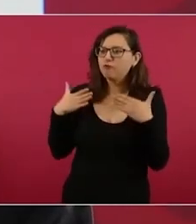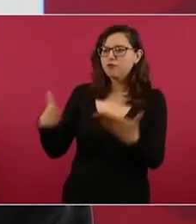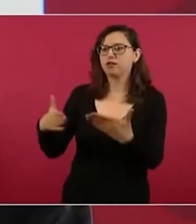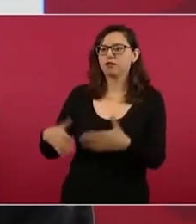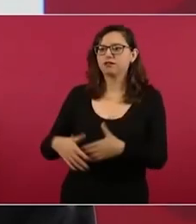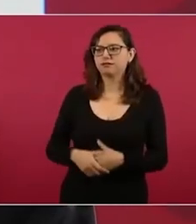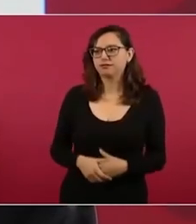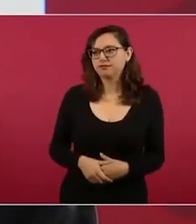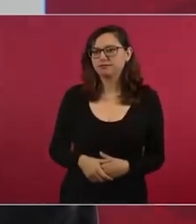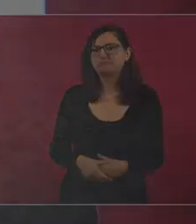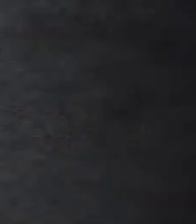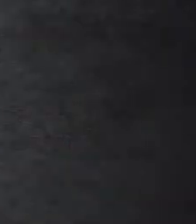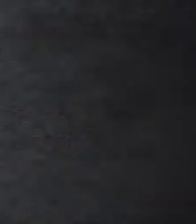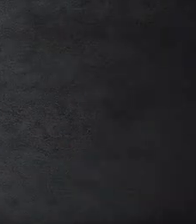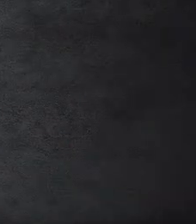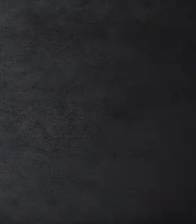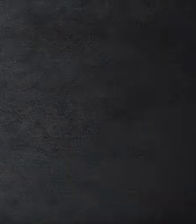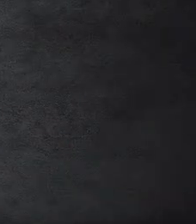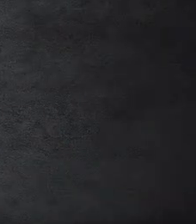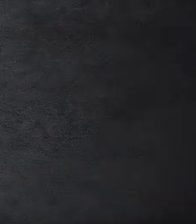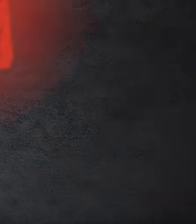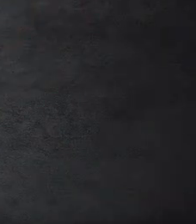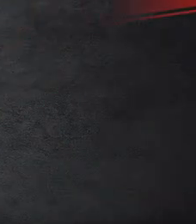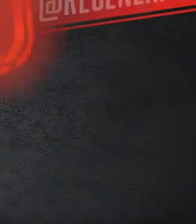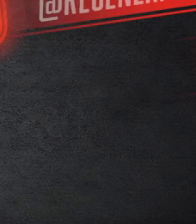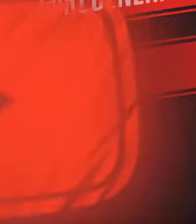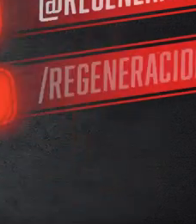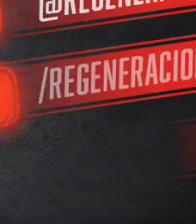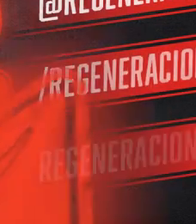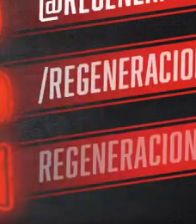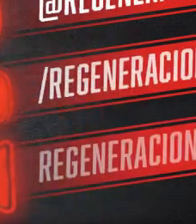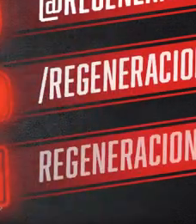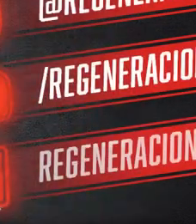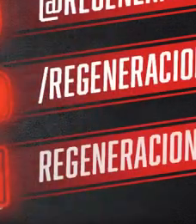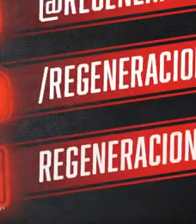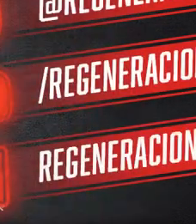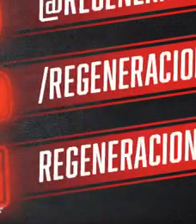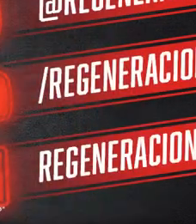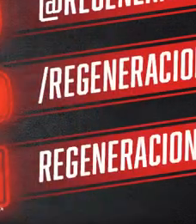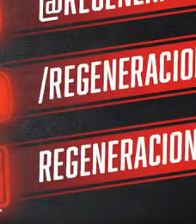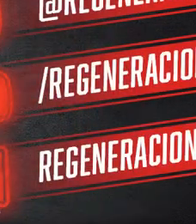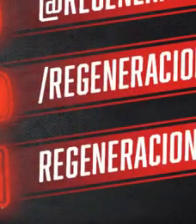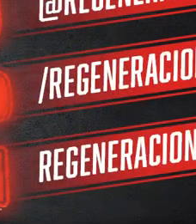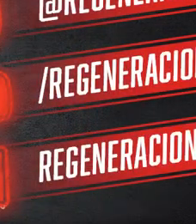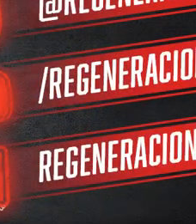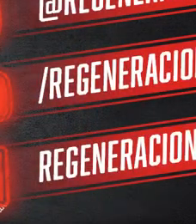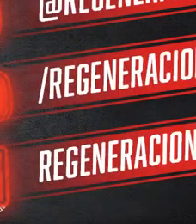en la inteligencia en la no no no no no ¡Gracias!